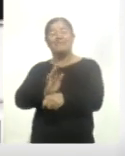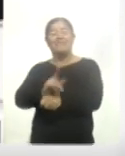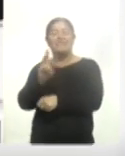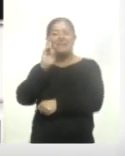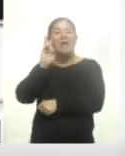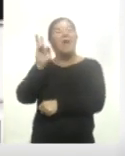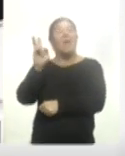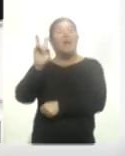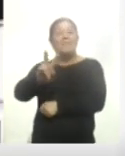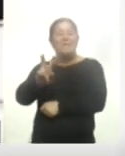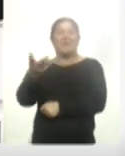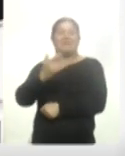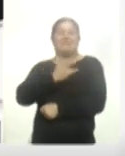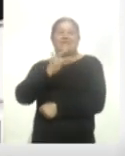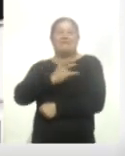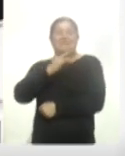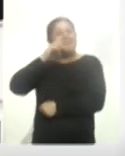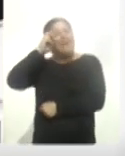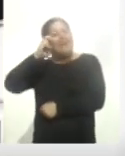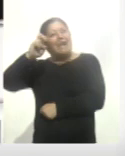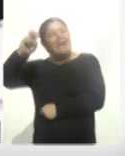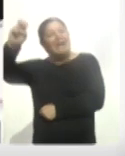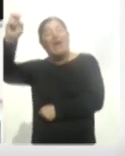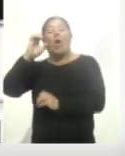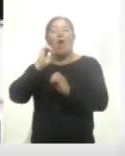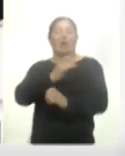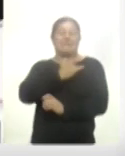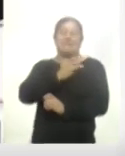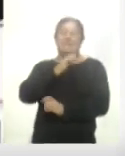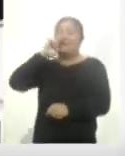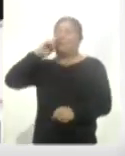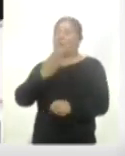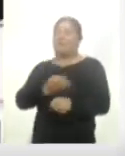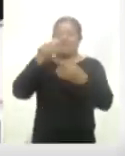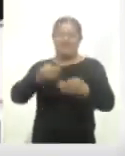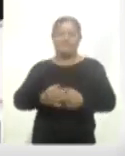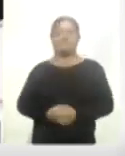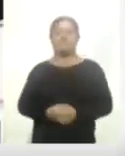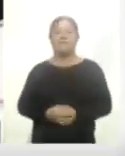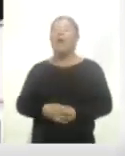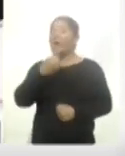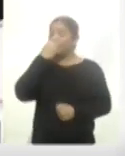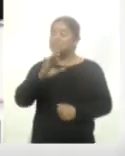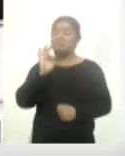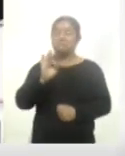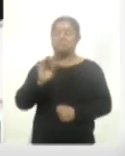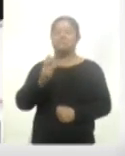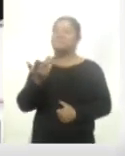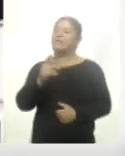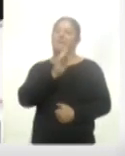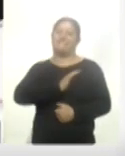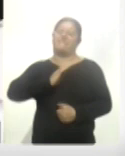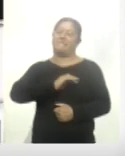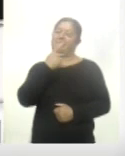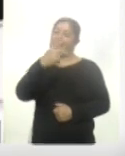viajar, que nos haga sentir y que lo hagamos de manera responsable. Excelente, pues muchísimas gracias Marcelo, y por supuesto todo el éxito